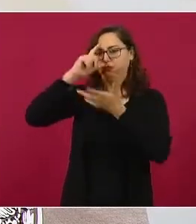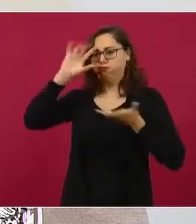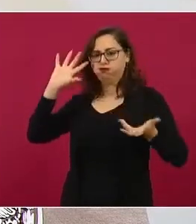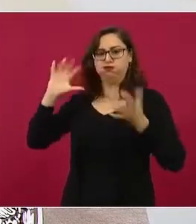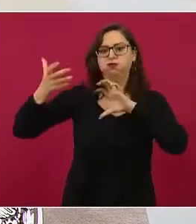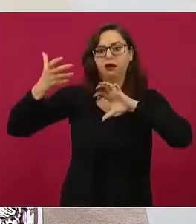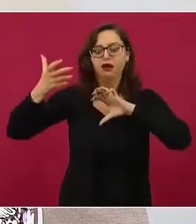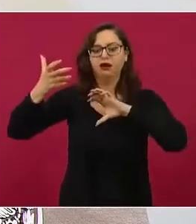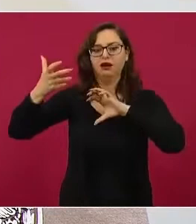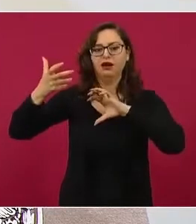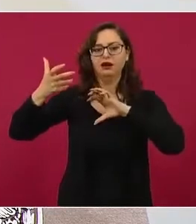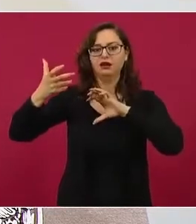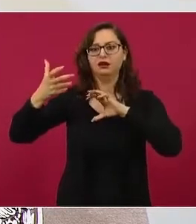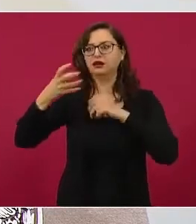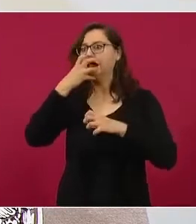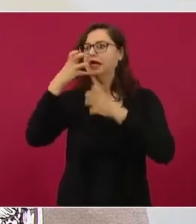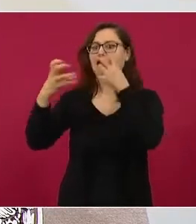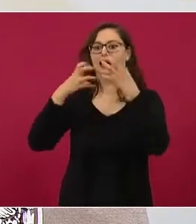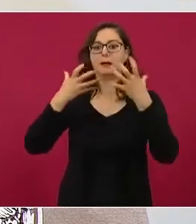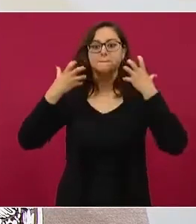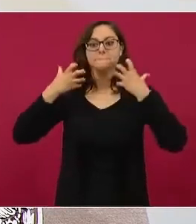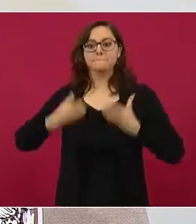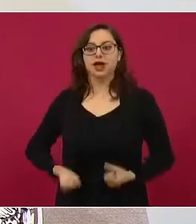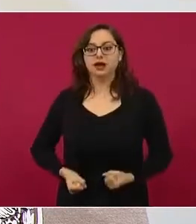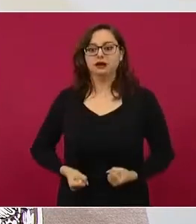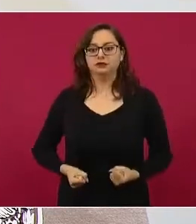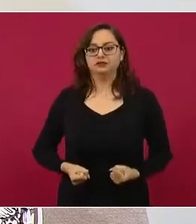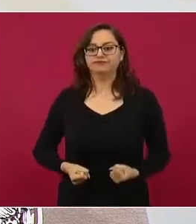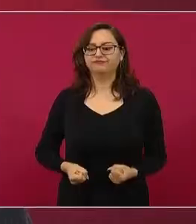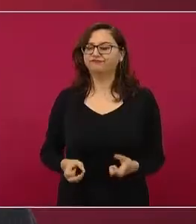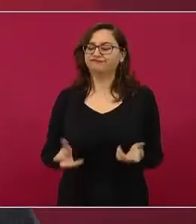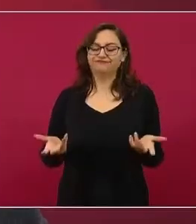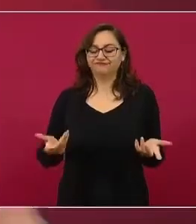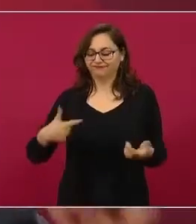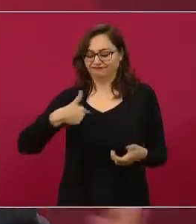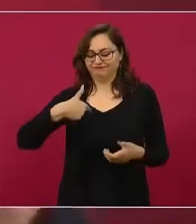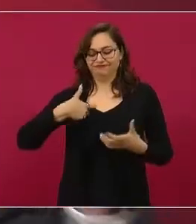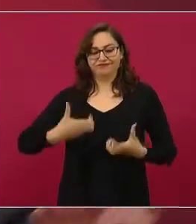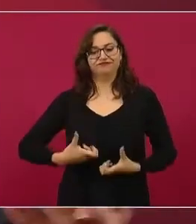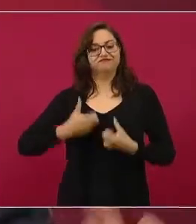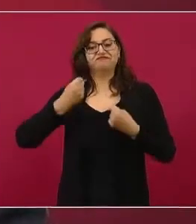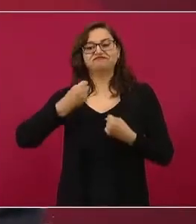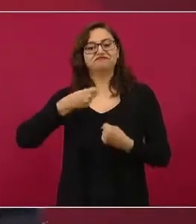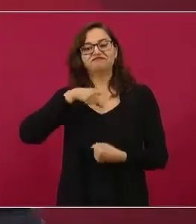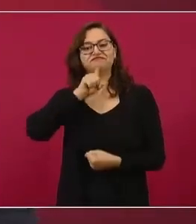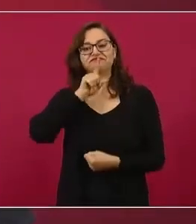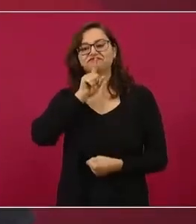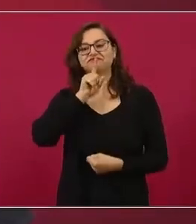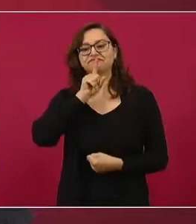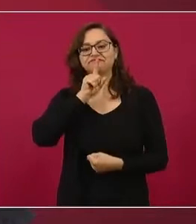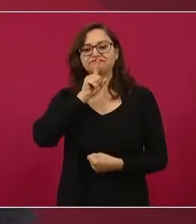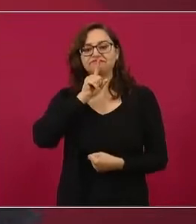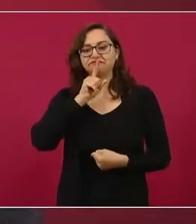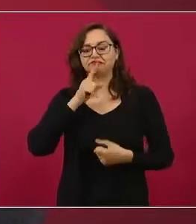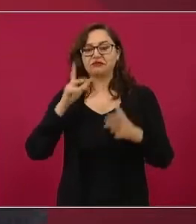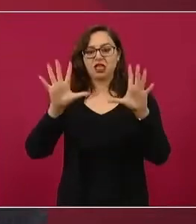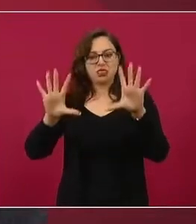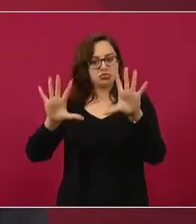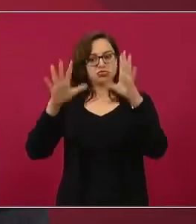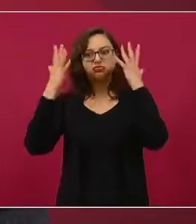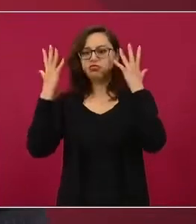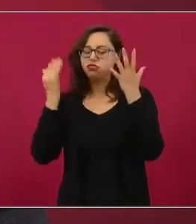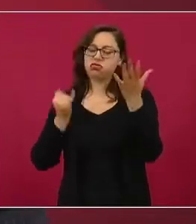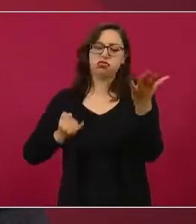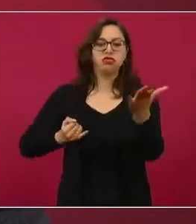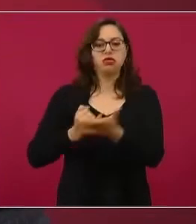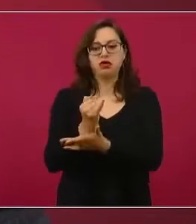un bloqueo psicológico ante el pánico y entonces no hago lo que es útil, sino lo hago quizá una acción precipitosa que no